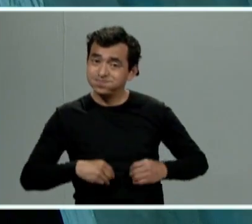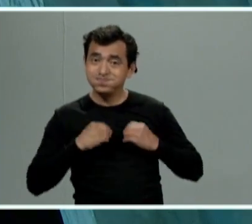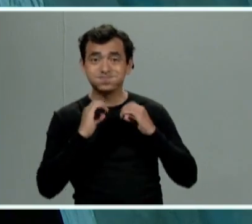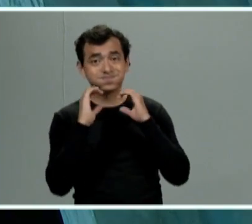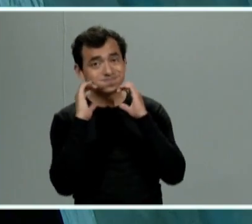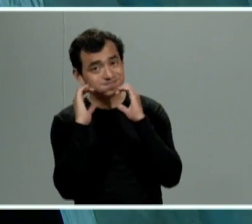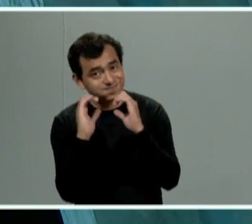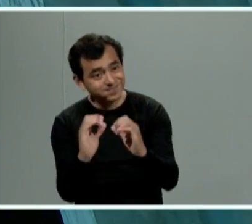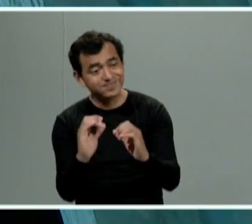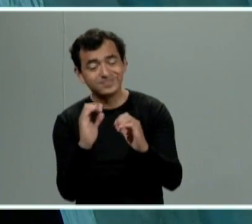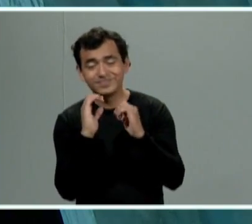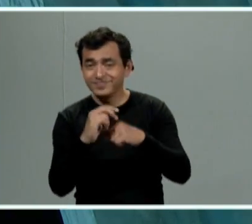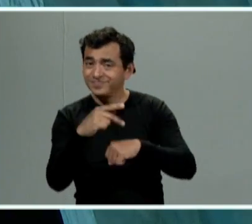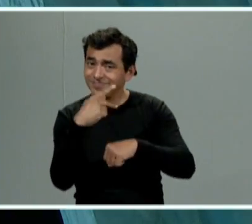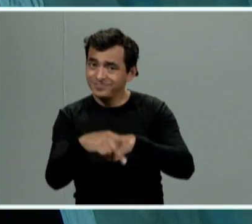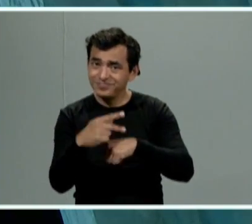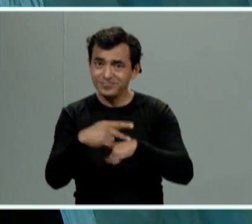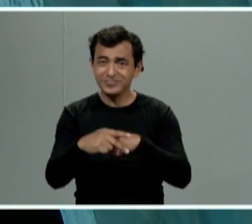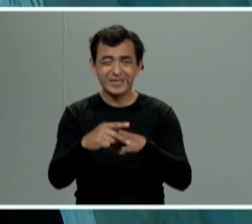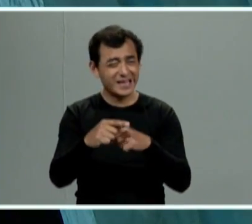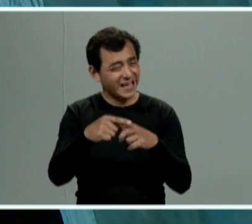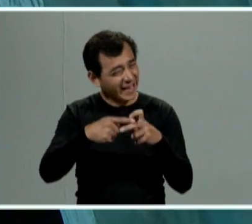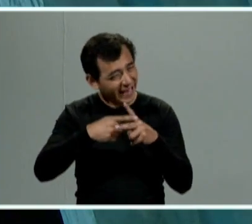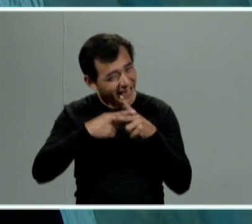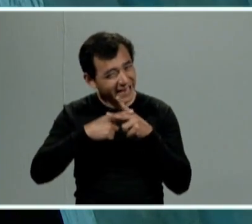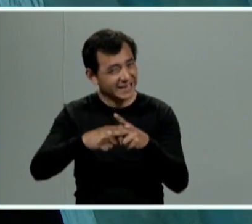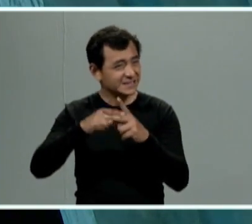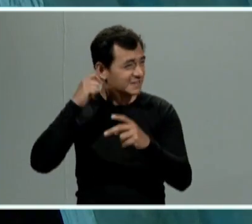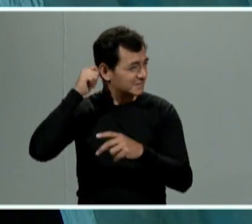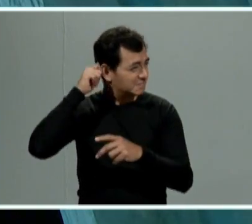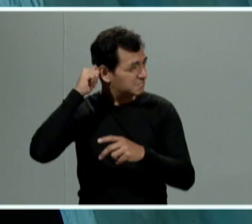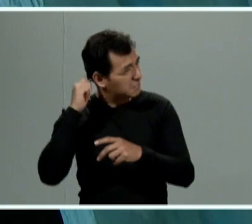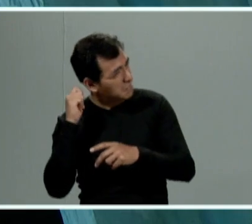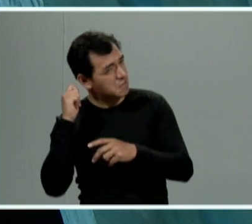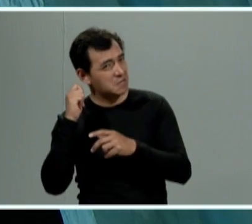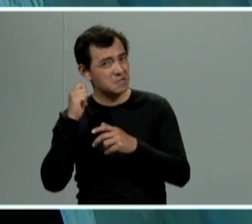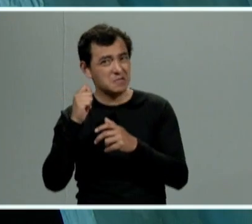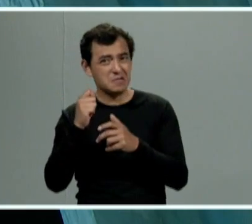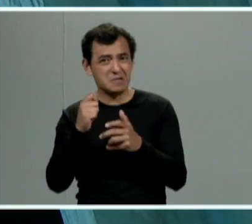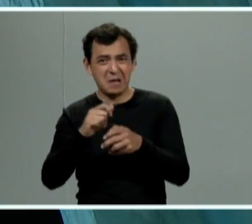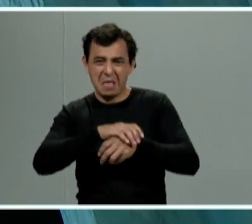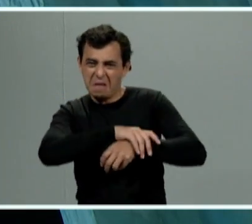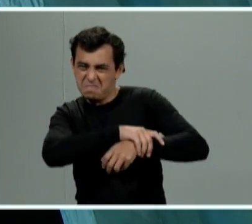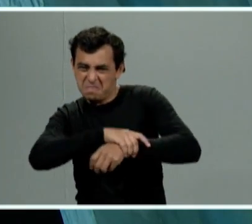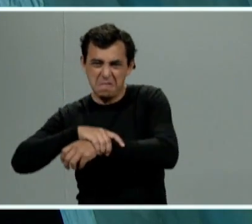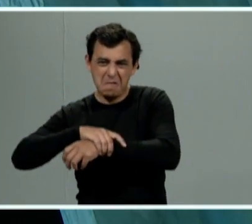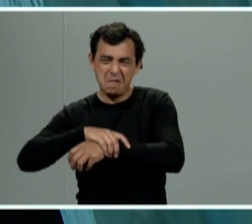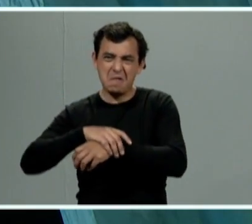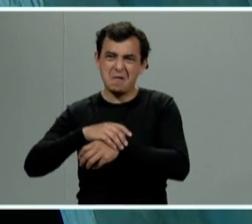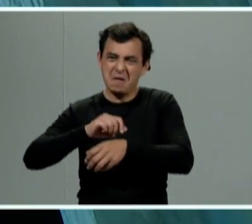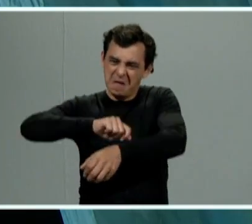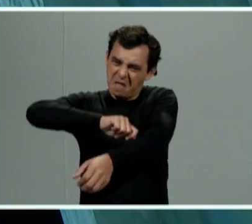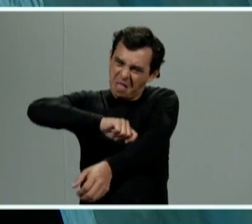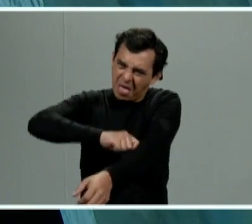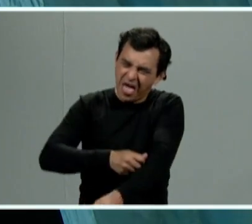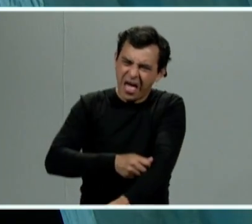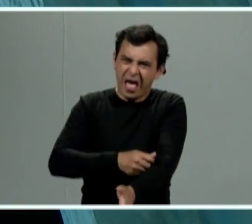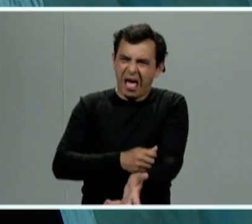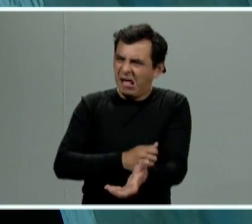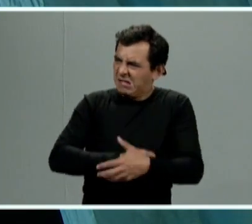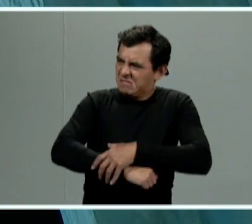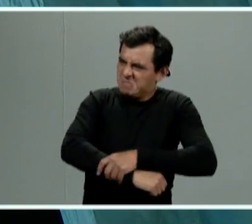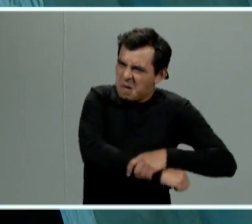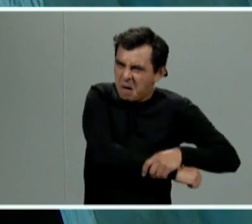desde el momento en que existen esos jaloneos que existan esas este jalón de cabello pellizcos o jalones de